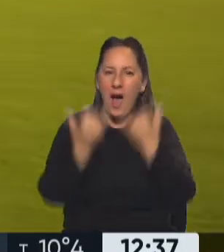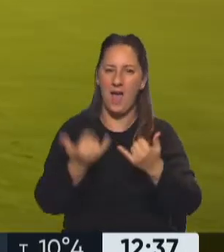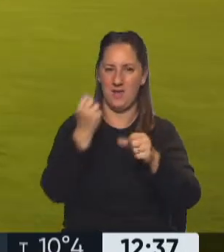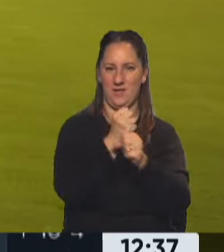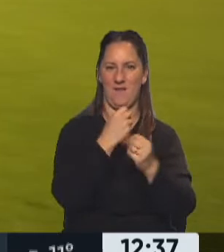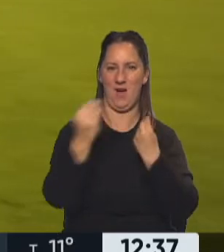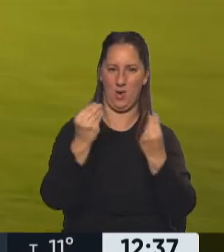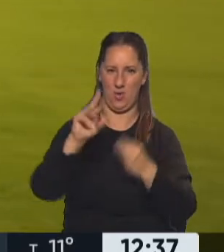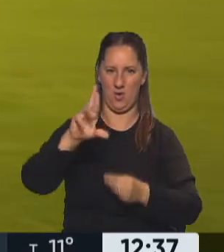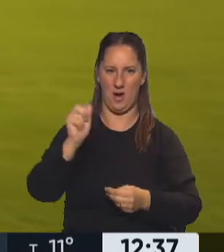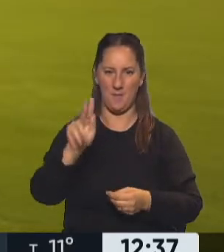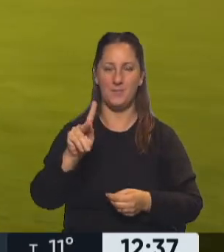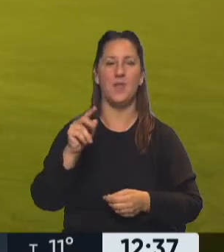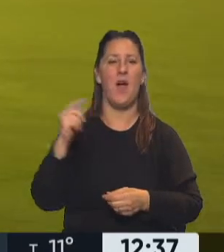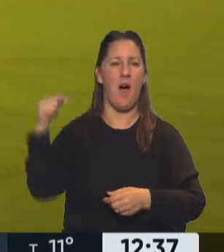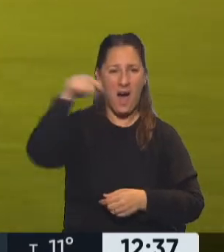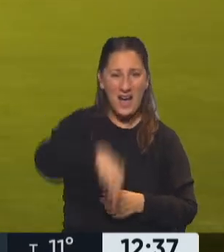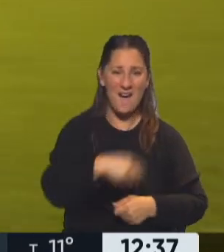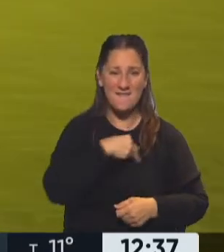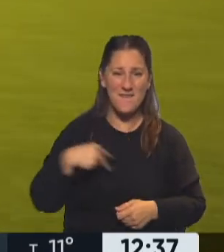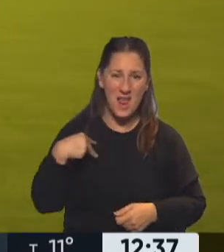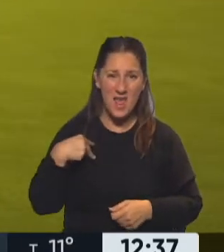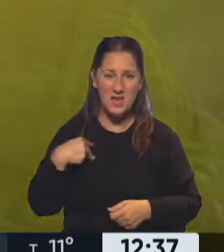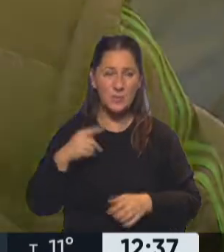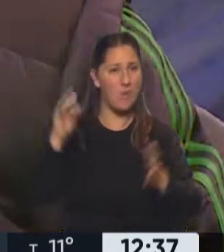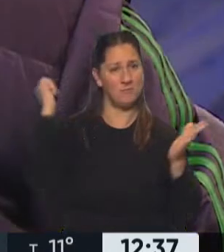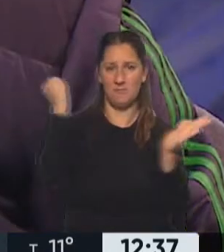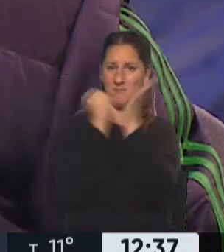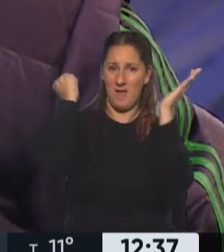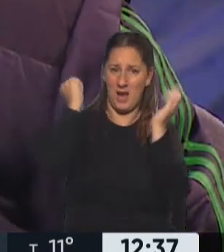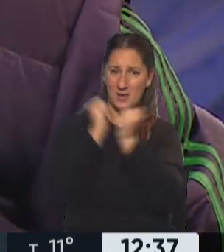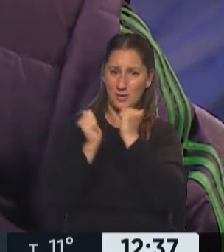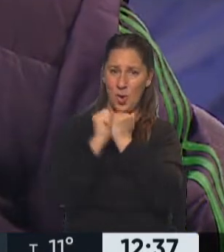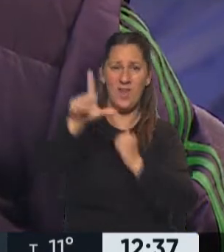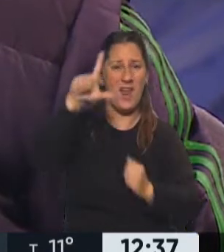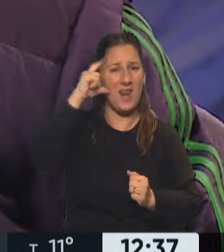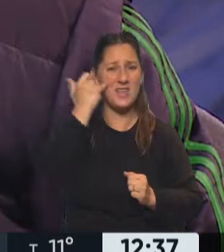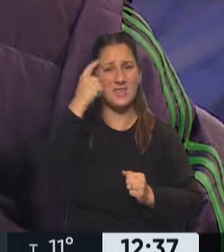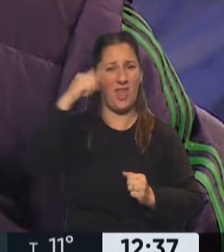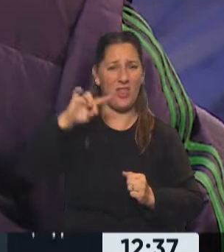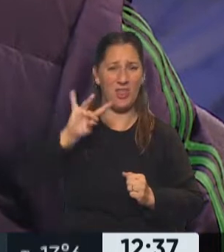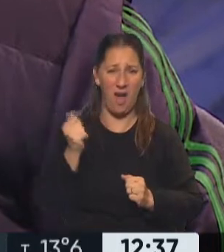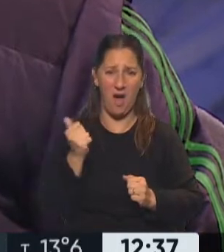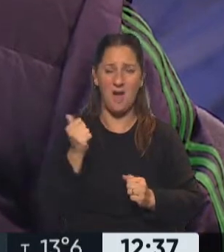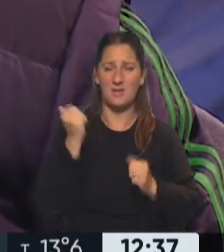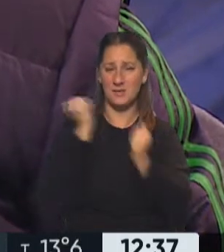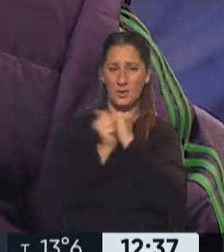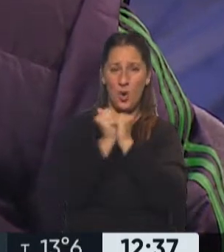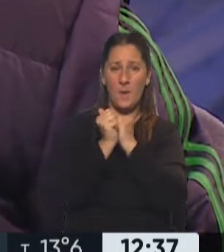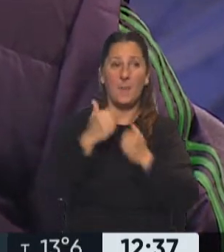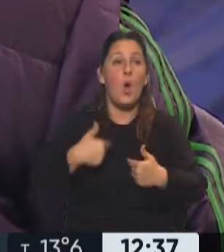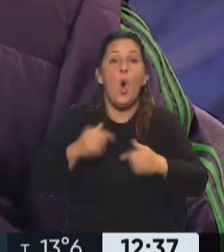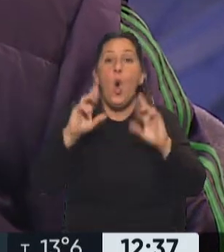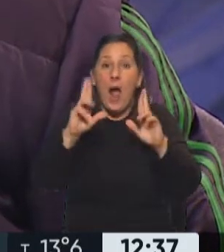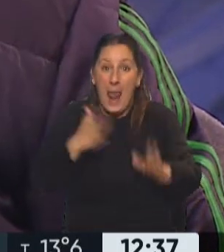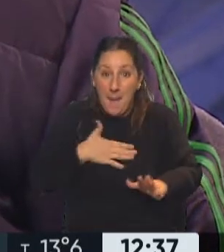el rap acá, a Vélez. Vas a ser leyenda, Duki. Ojalá en el futuro se hable de mí como hoy se hablan de